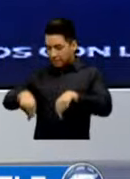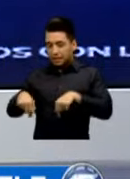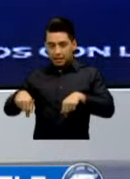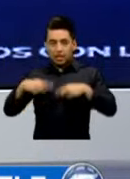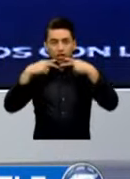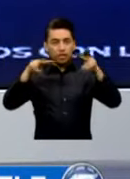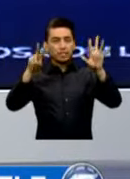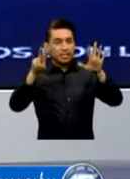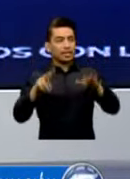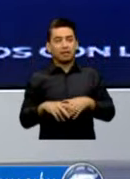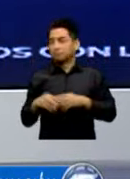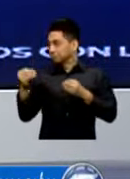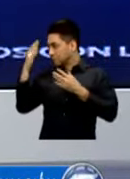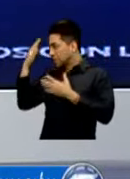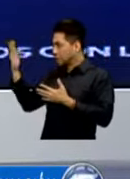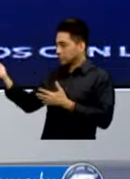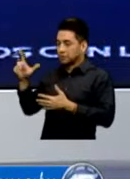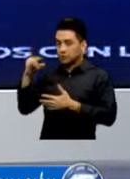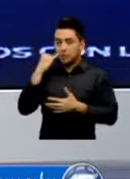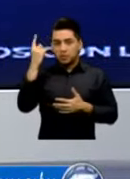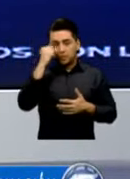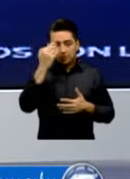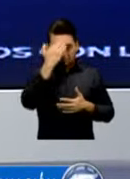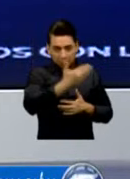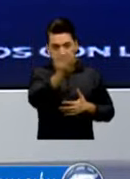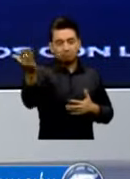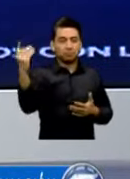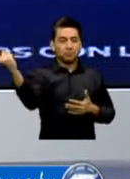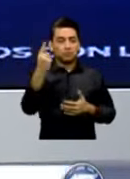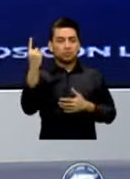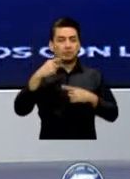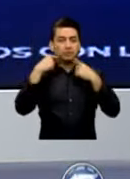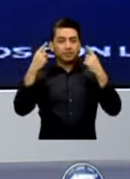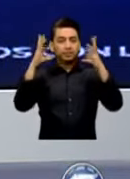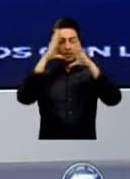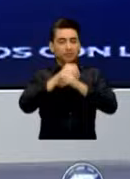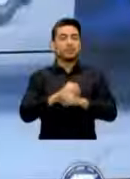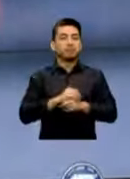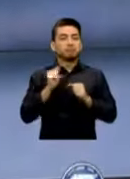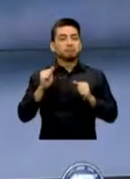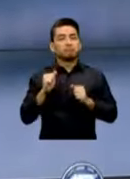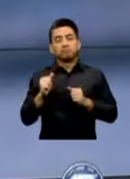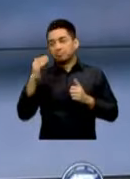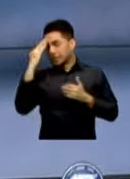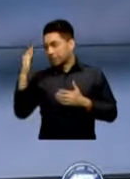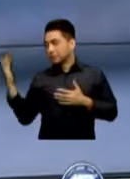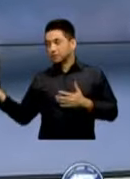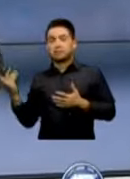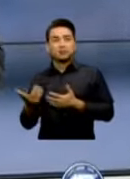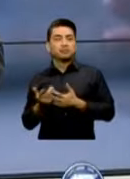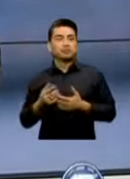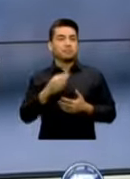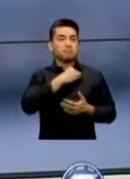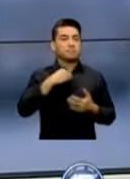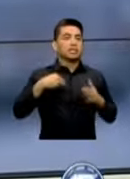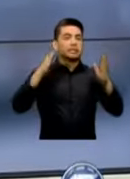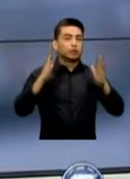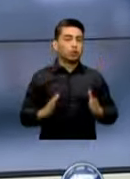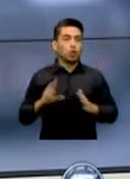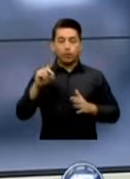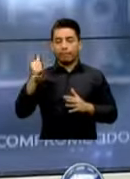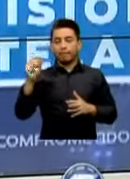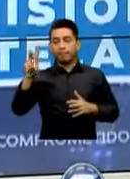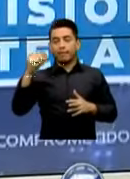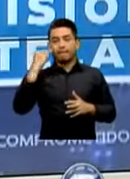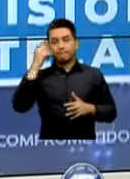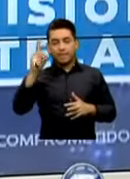Luis Y Un saludo A Audiencia Muchas Gracias Feliz Noche Gracias El Ministro De Gobernación David Napoleón Barrientos En Esta Interesante Entrevista Aquí En Noticiete Con